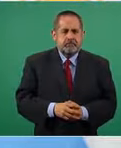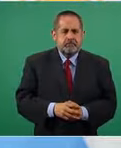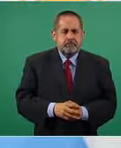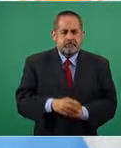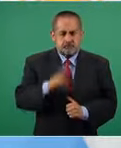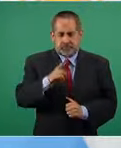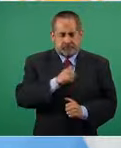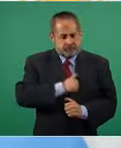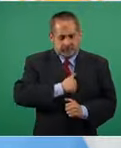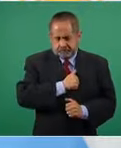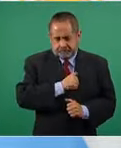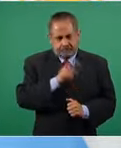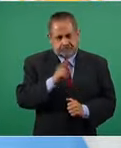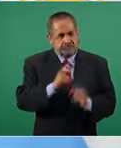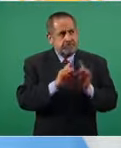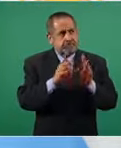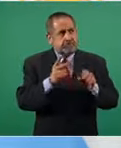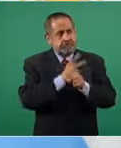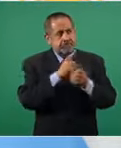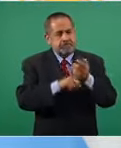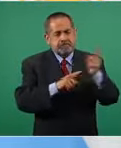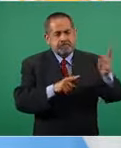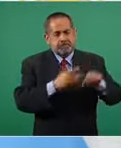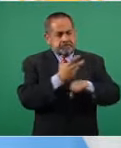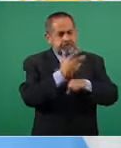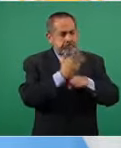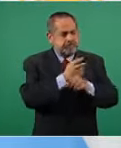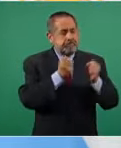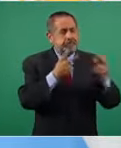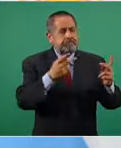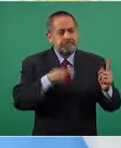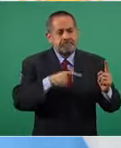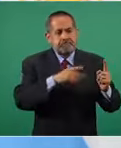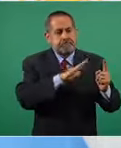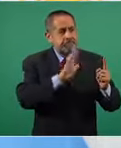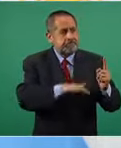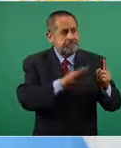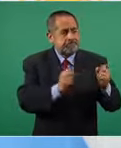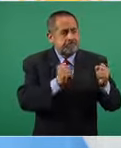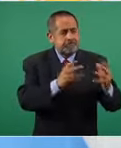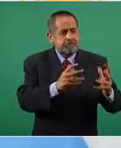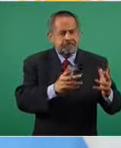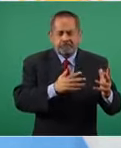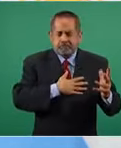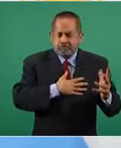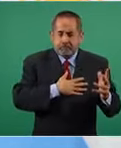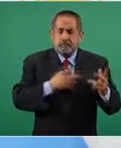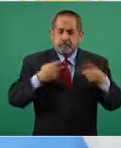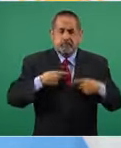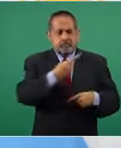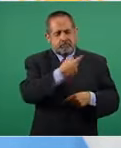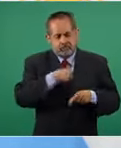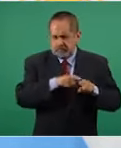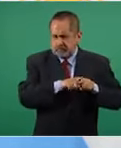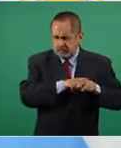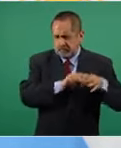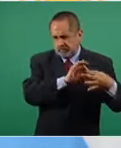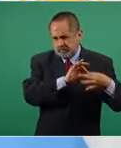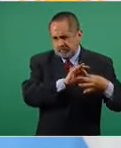lamentamos mucho que esto pase al pueblo estadounidense que es un pueblo también hermano